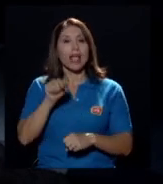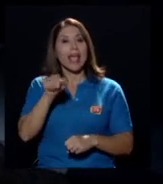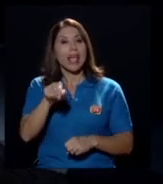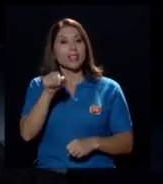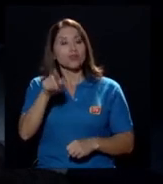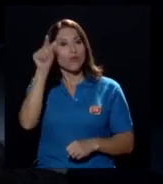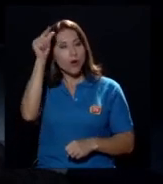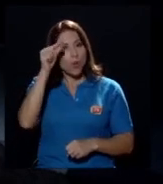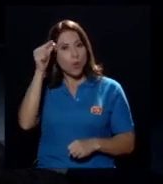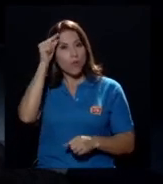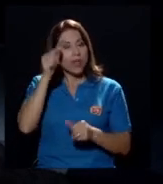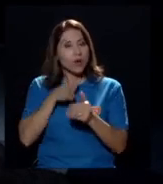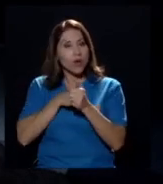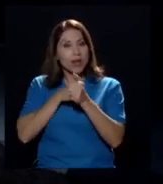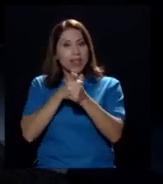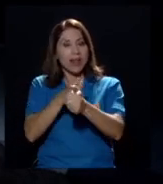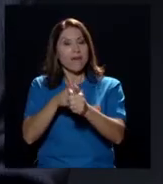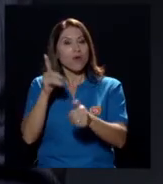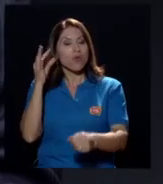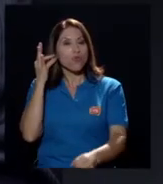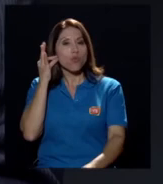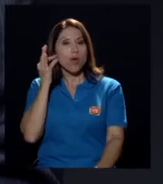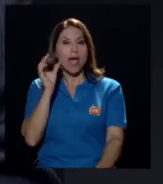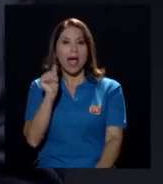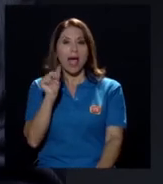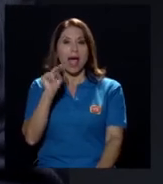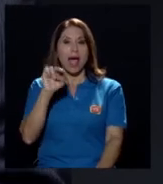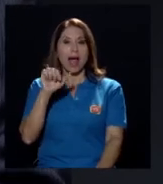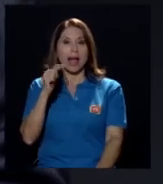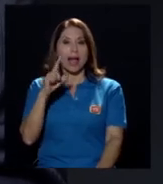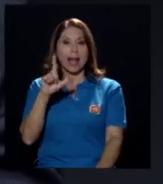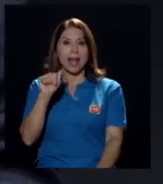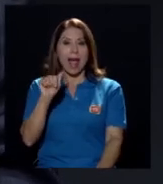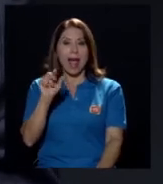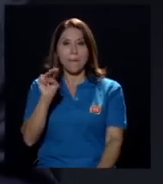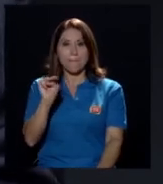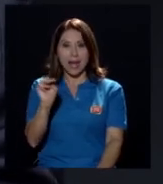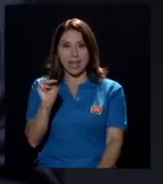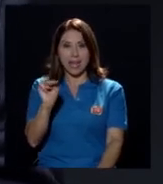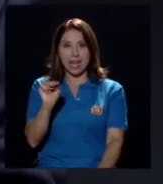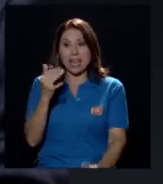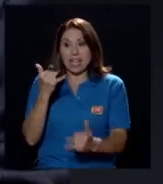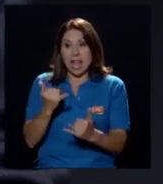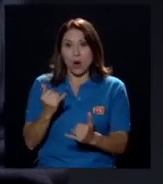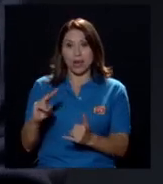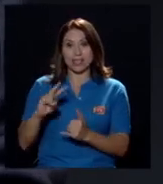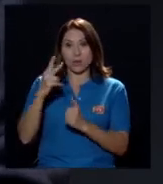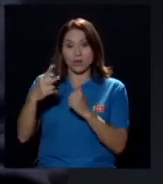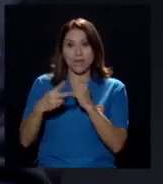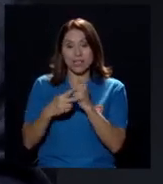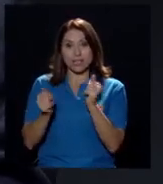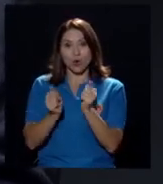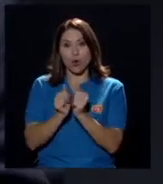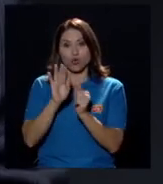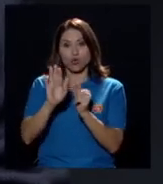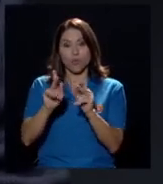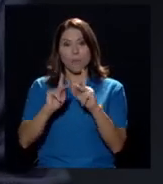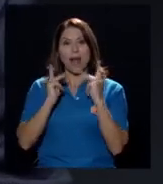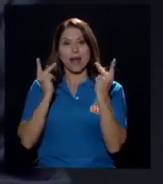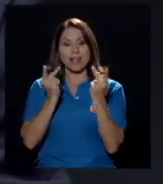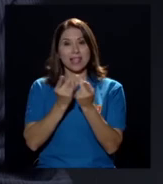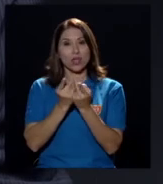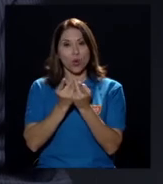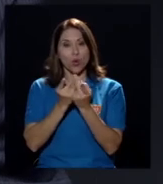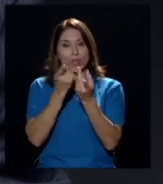liderado por Angela Merkel y ahora por la segunda vez con su partido demócrata cristiana, ella